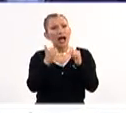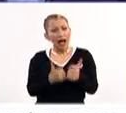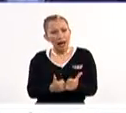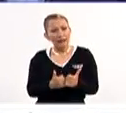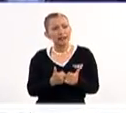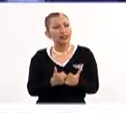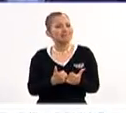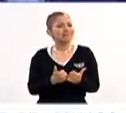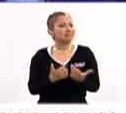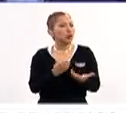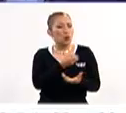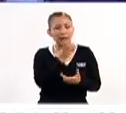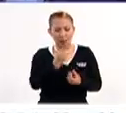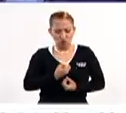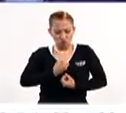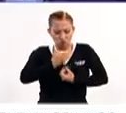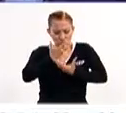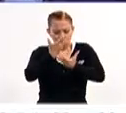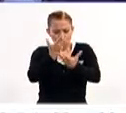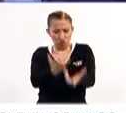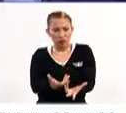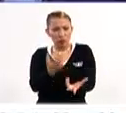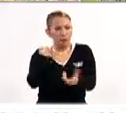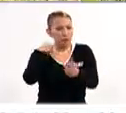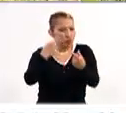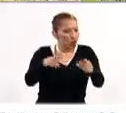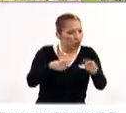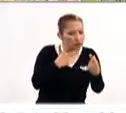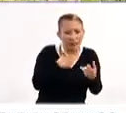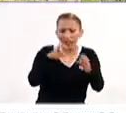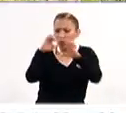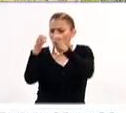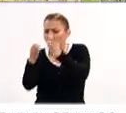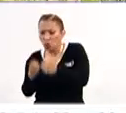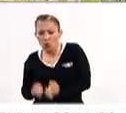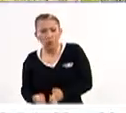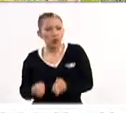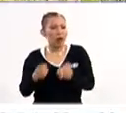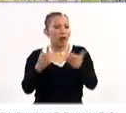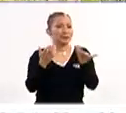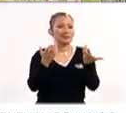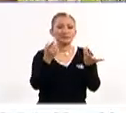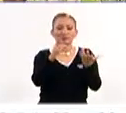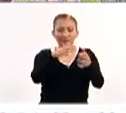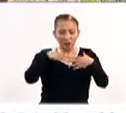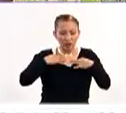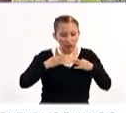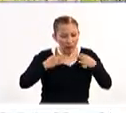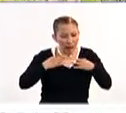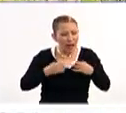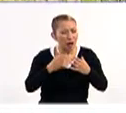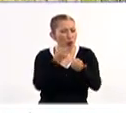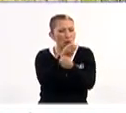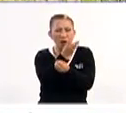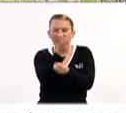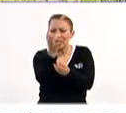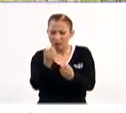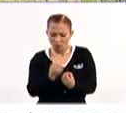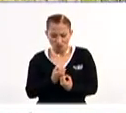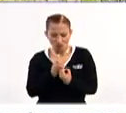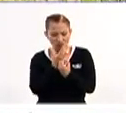expresión que sea, llámese música, ya llámese escultura, ya llámese textiles, la que sea, se